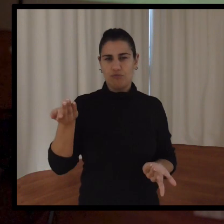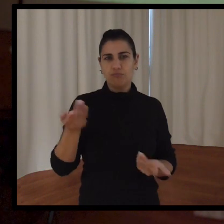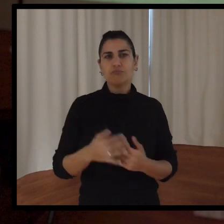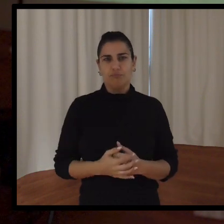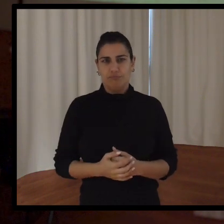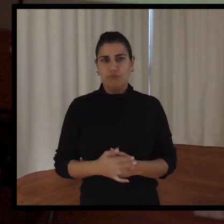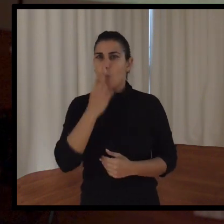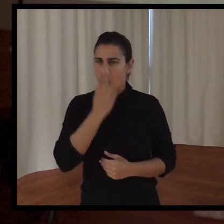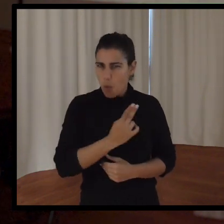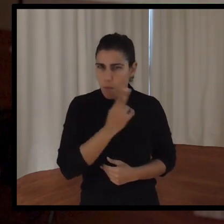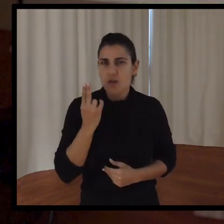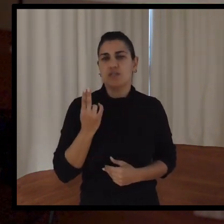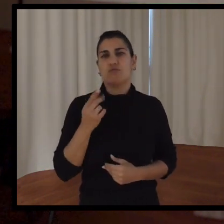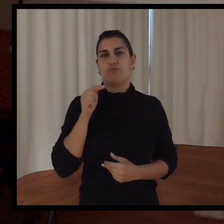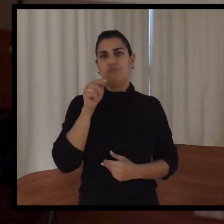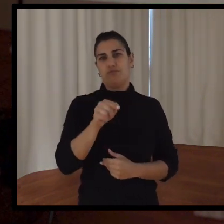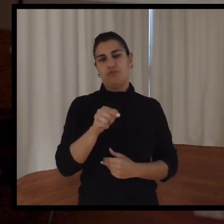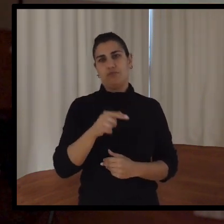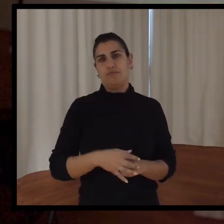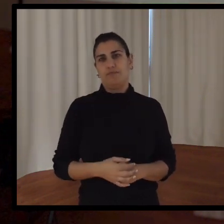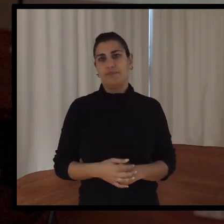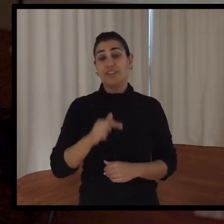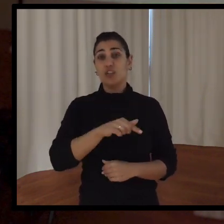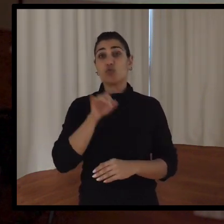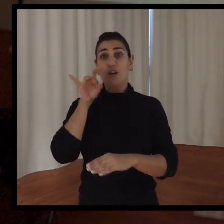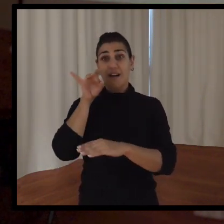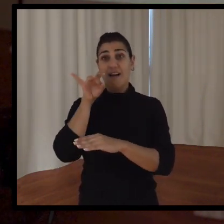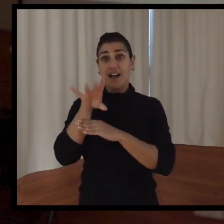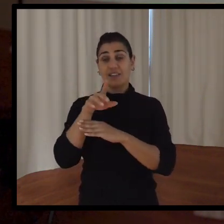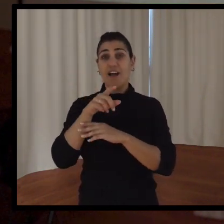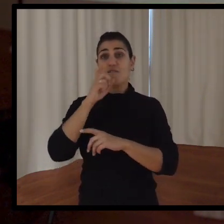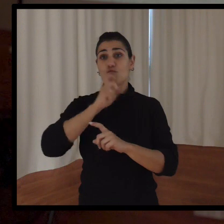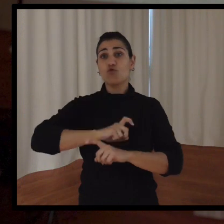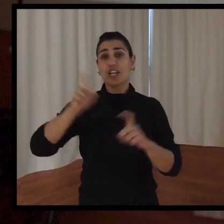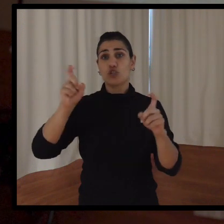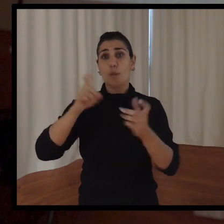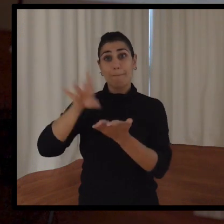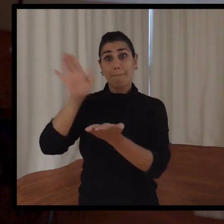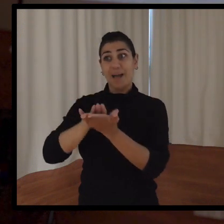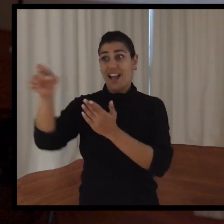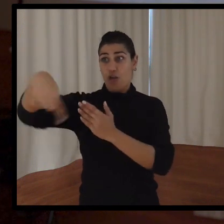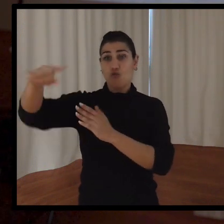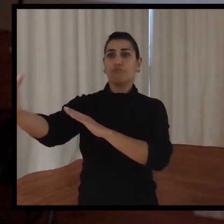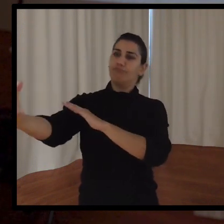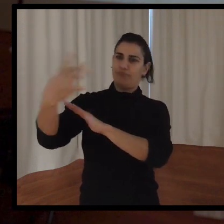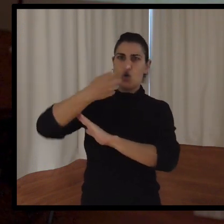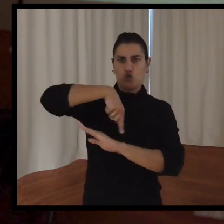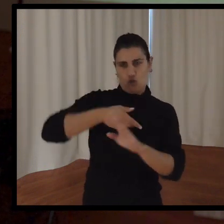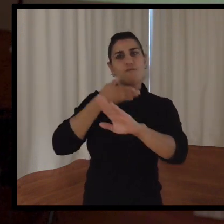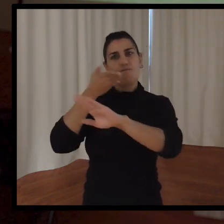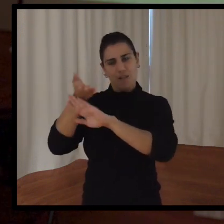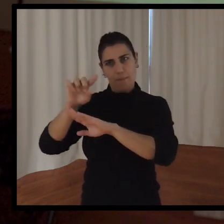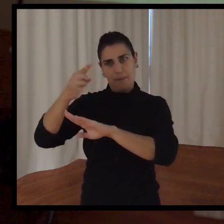Ya estamos terminando. Esto es una carta que nos manda la Fundación del Málaga. Nosotros fuimos a jugar una fase a Málaga y